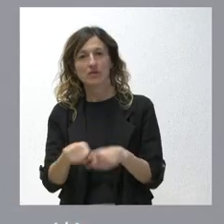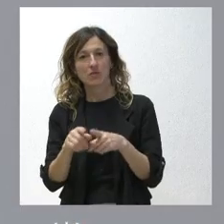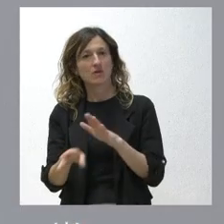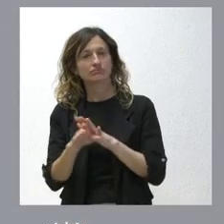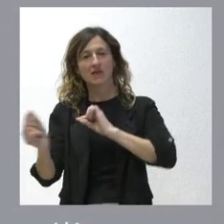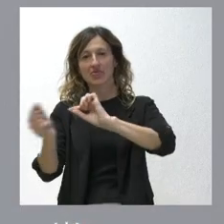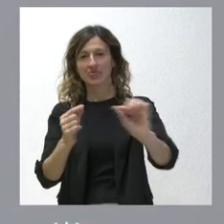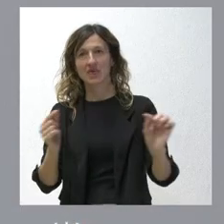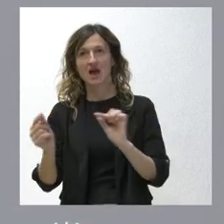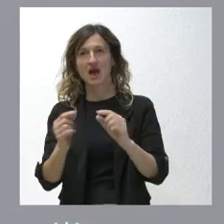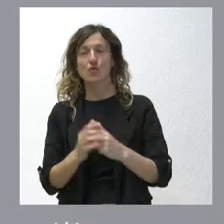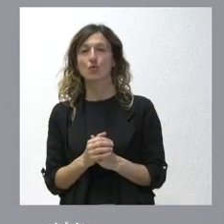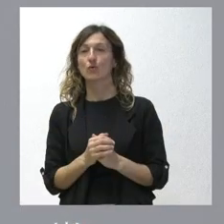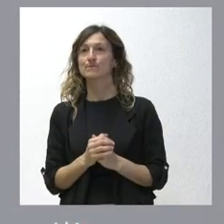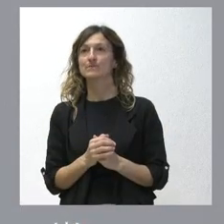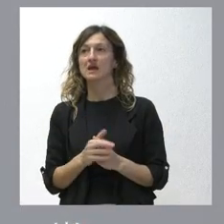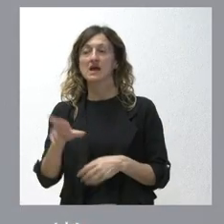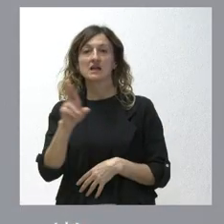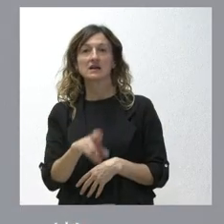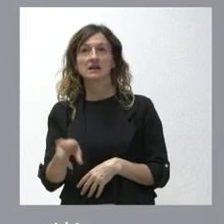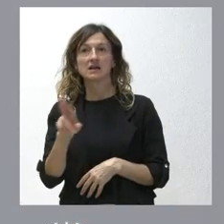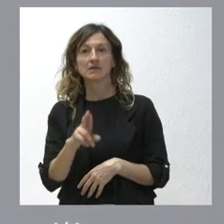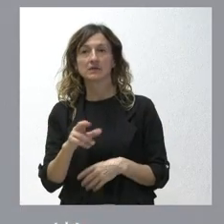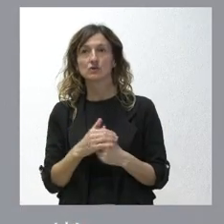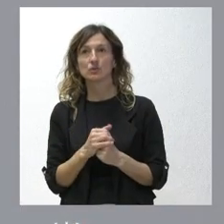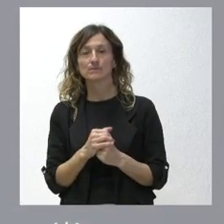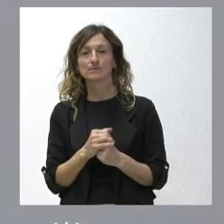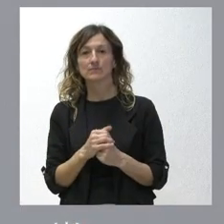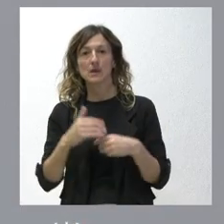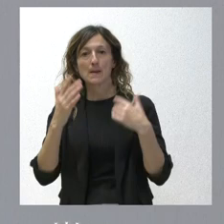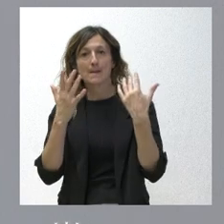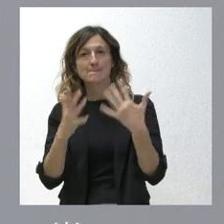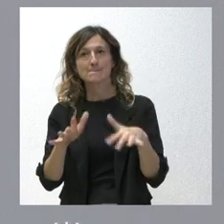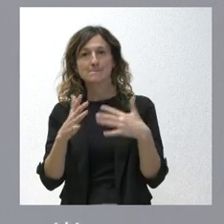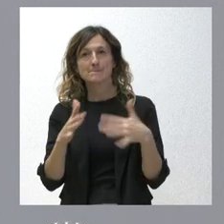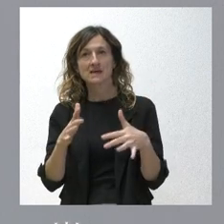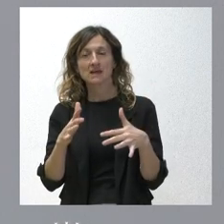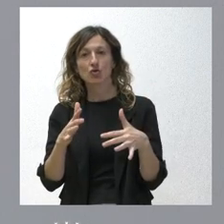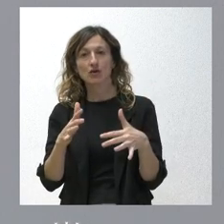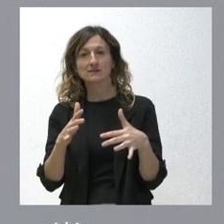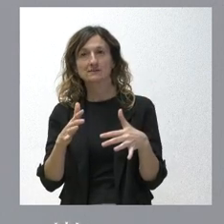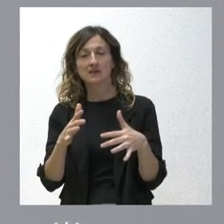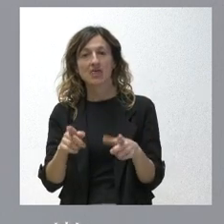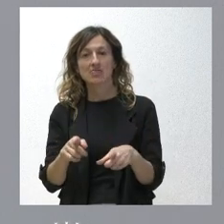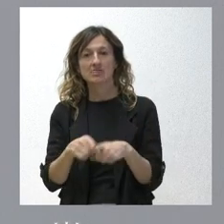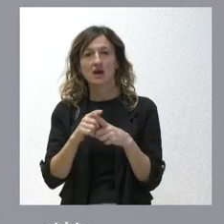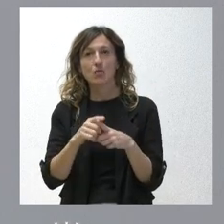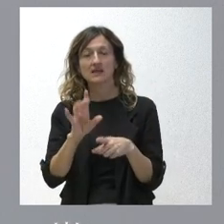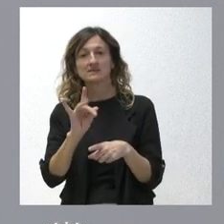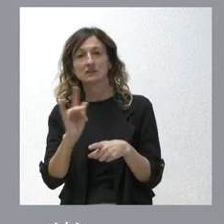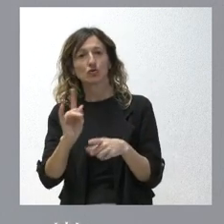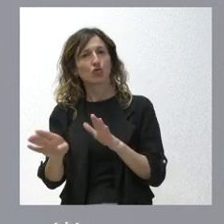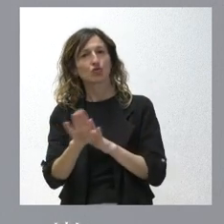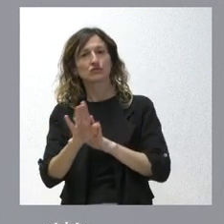es decir insistimos en que el miércoles no acaba pase lo que pase el diálogo